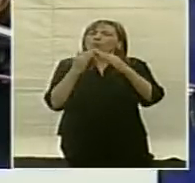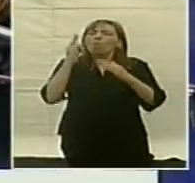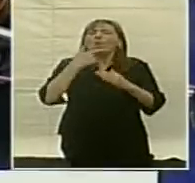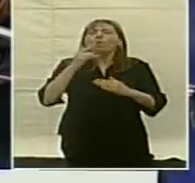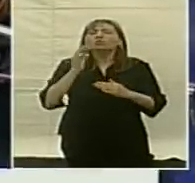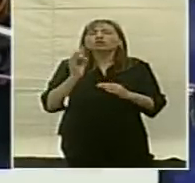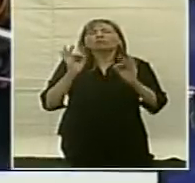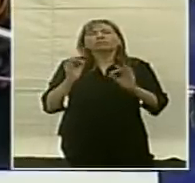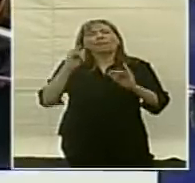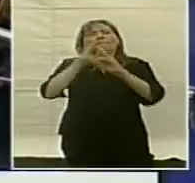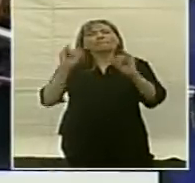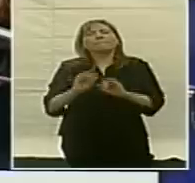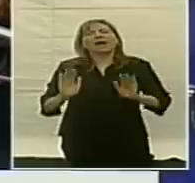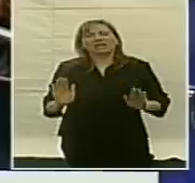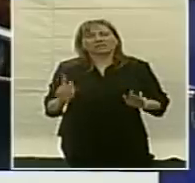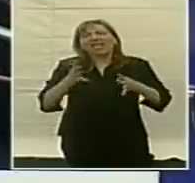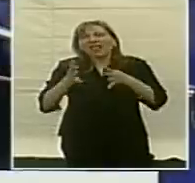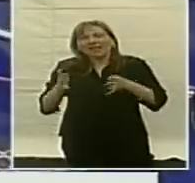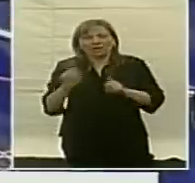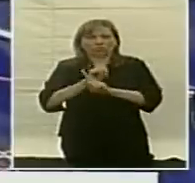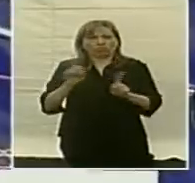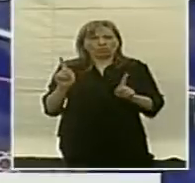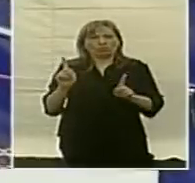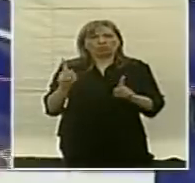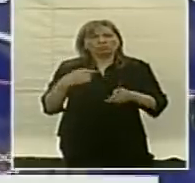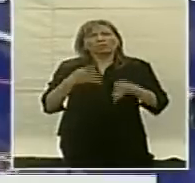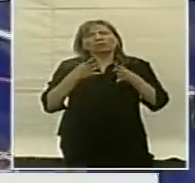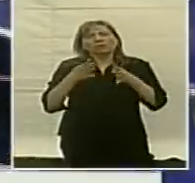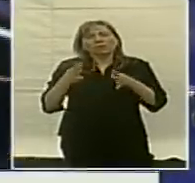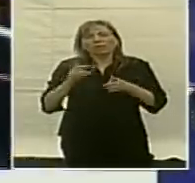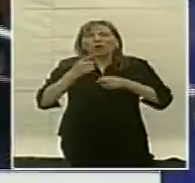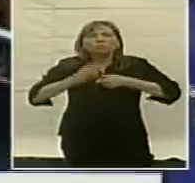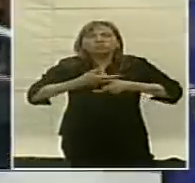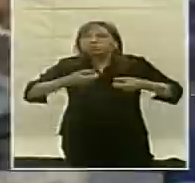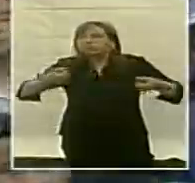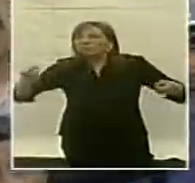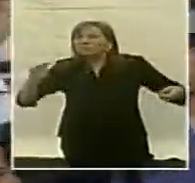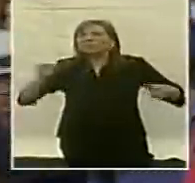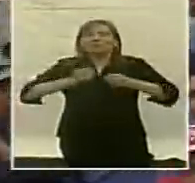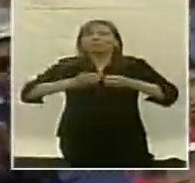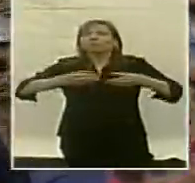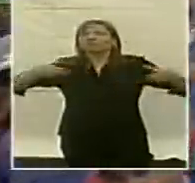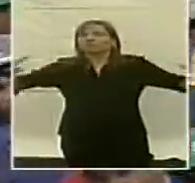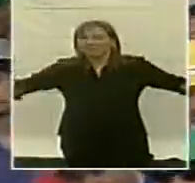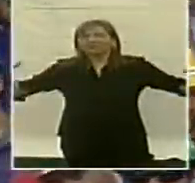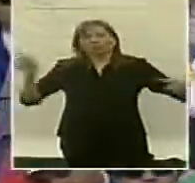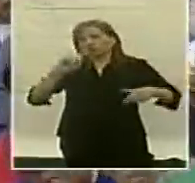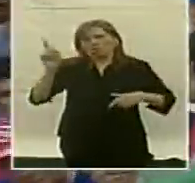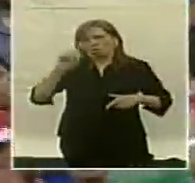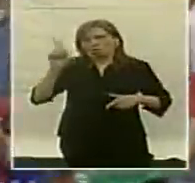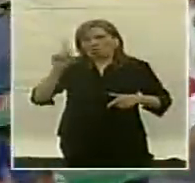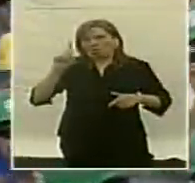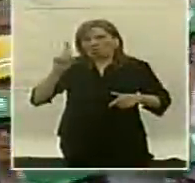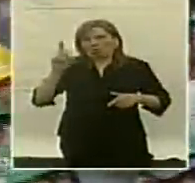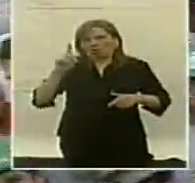pacífico de la energía nuclear, líderes de la no proliferación. No todos